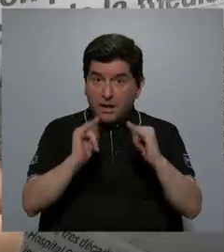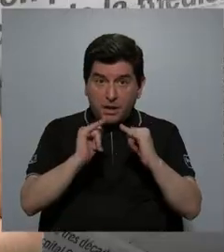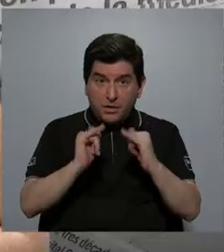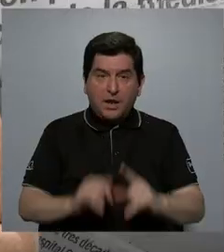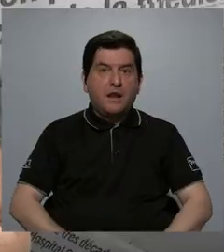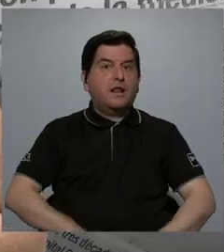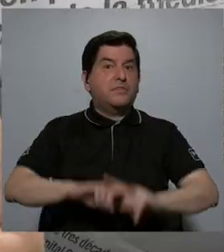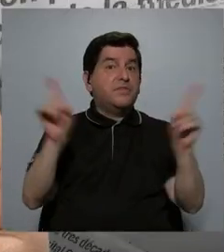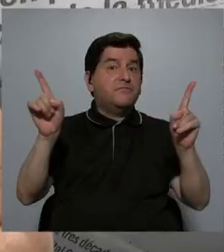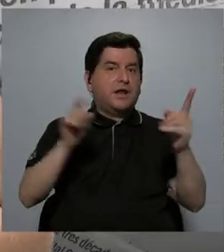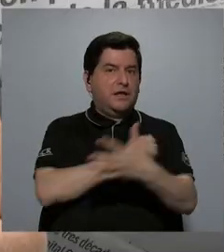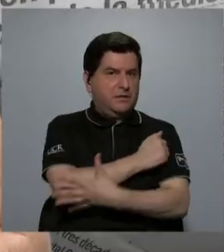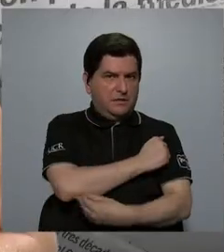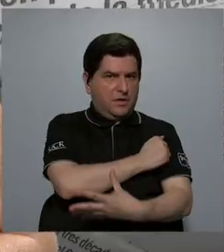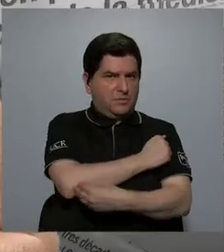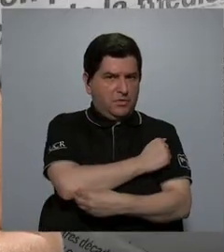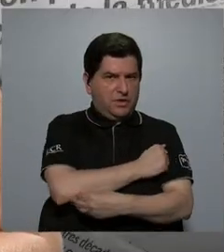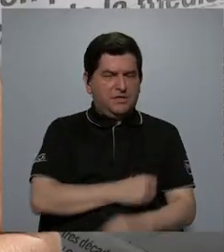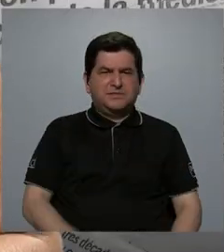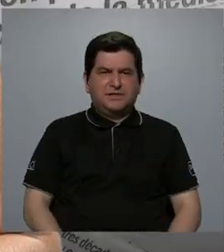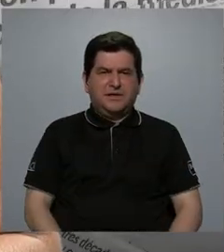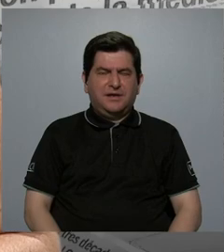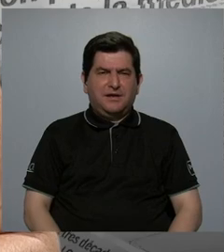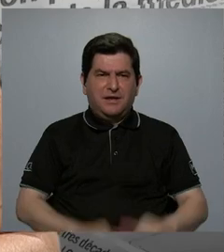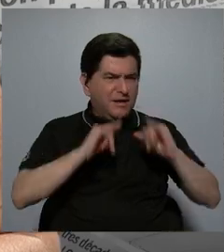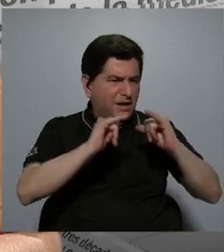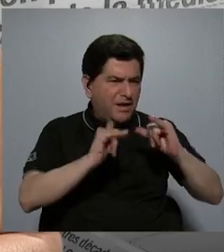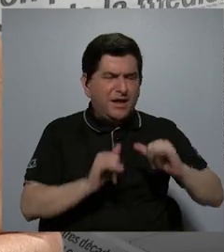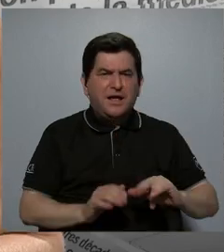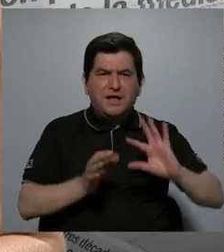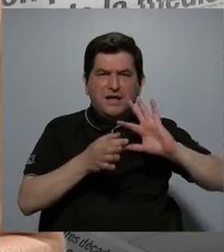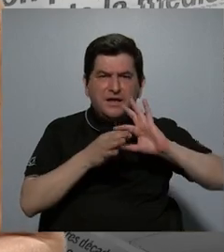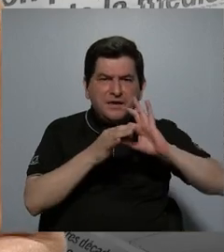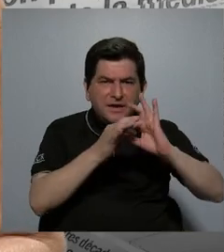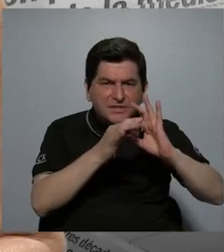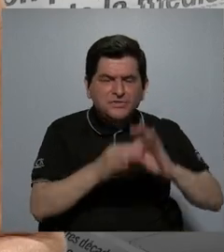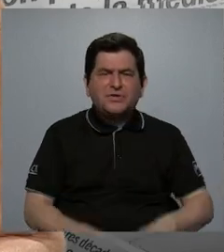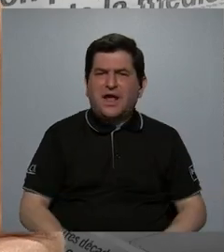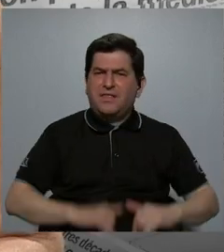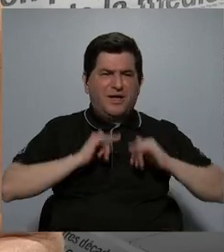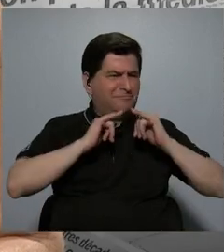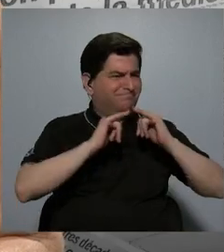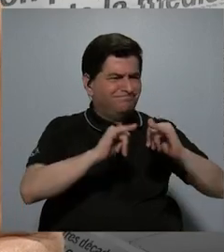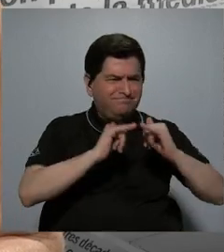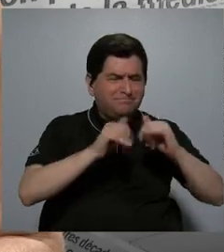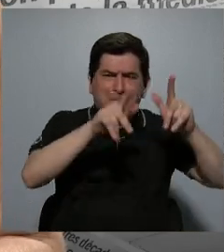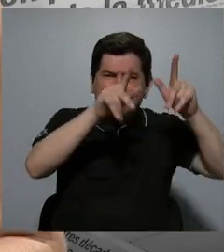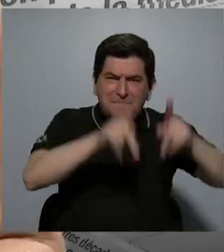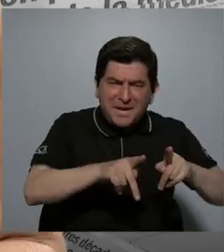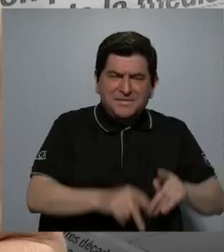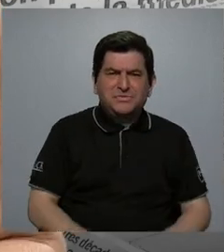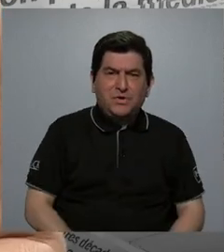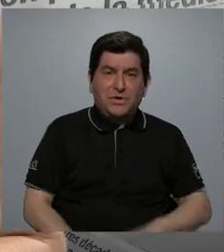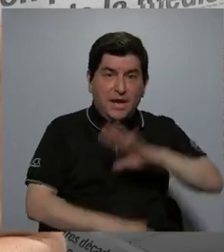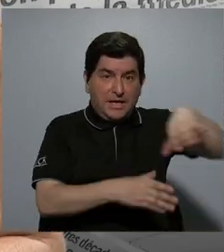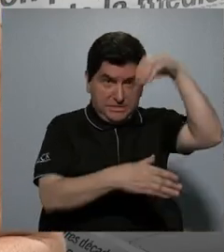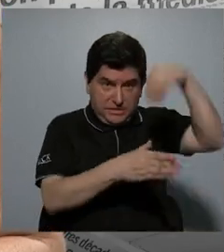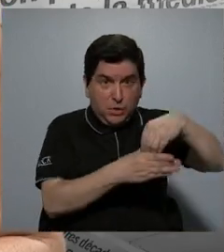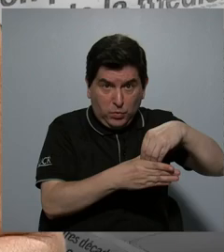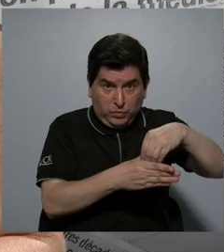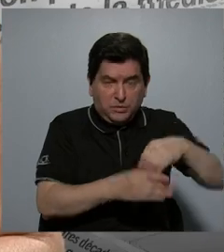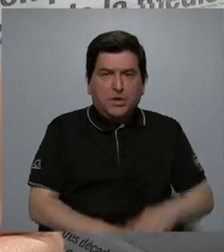término diferente a la pobreza, porque se refiere a la diferencia o la disparidad que hay entre las personas que en un contexto